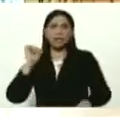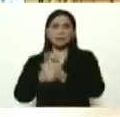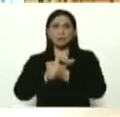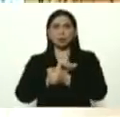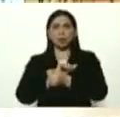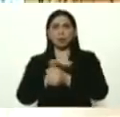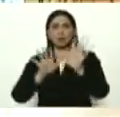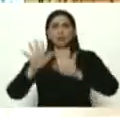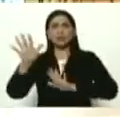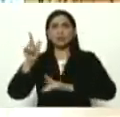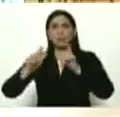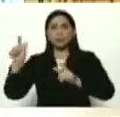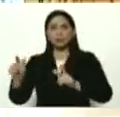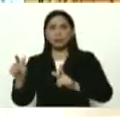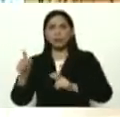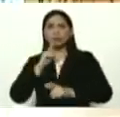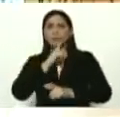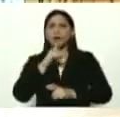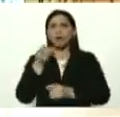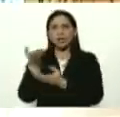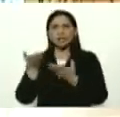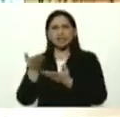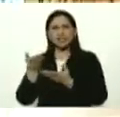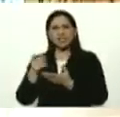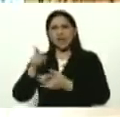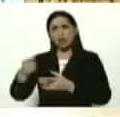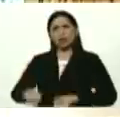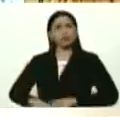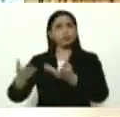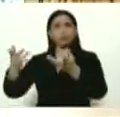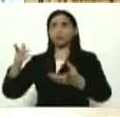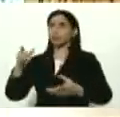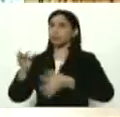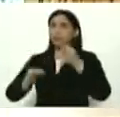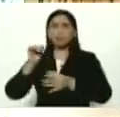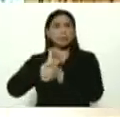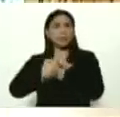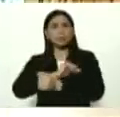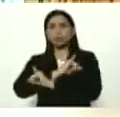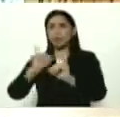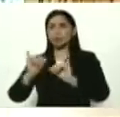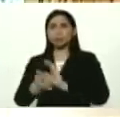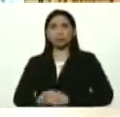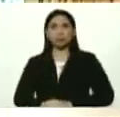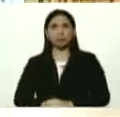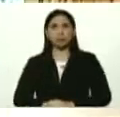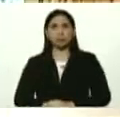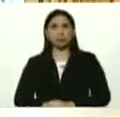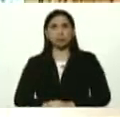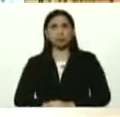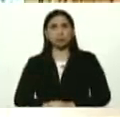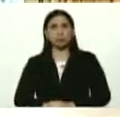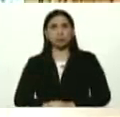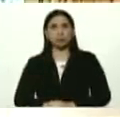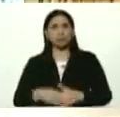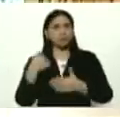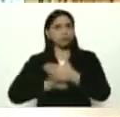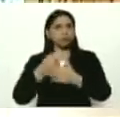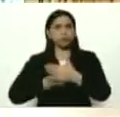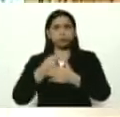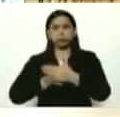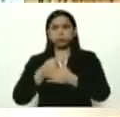15 trocheros, llamados así, y se pusieron a las órdenes de la justicia. Están presos. En una batalla